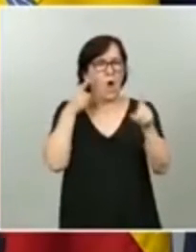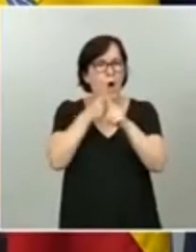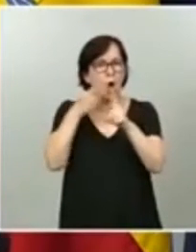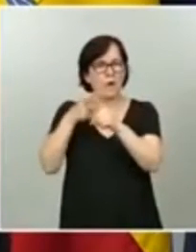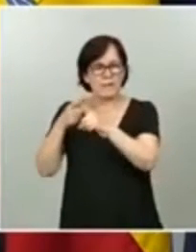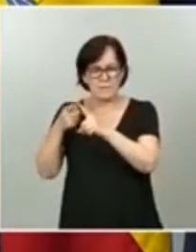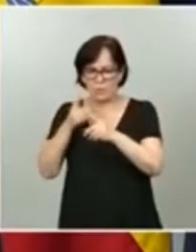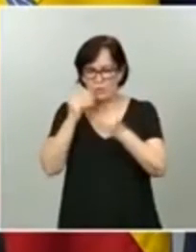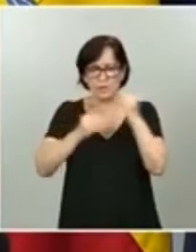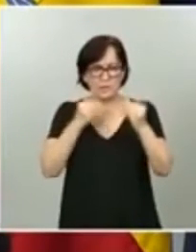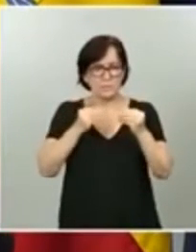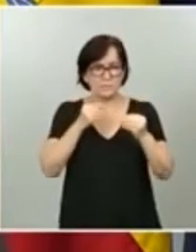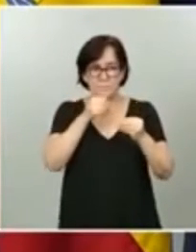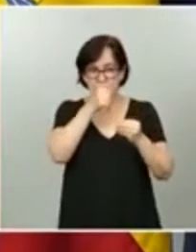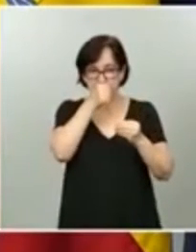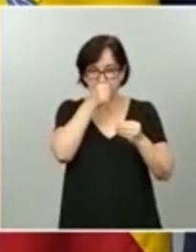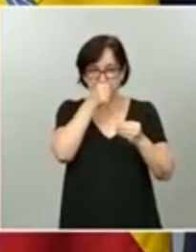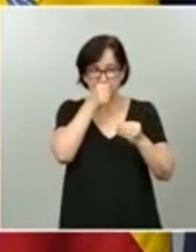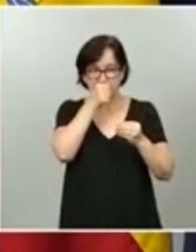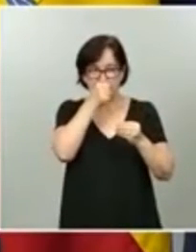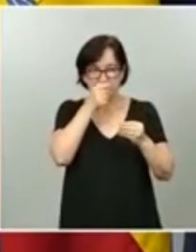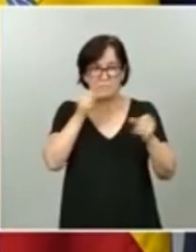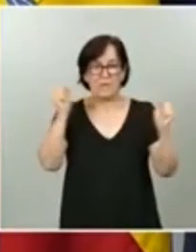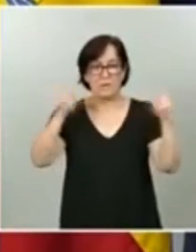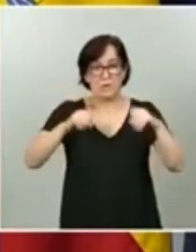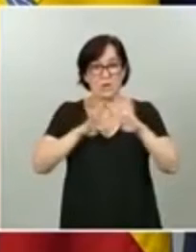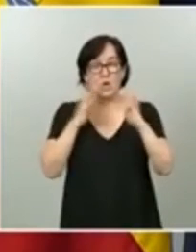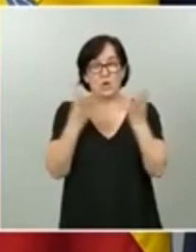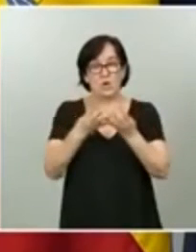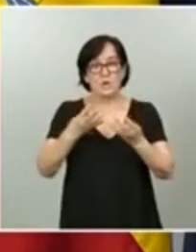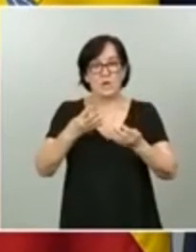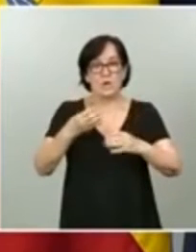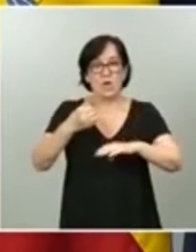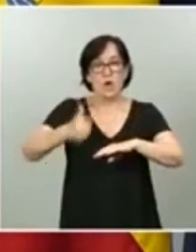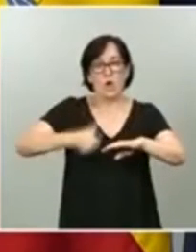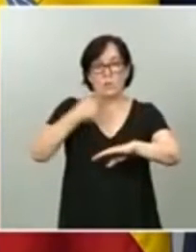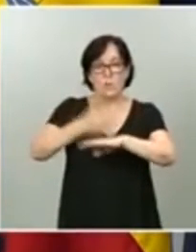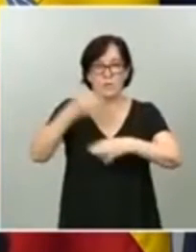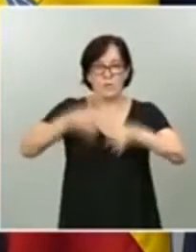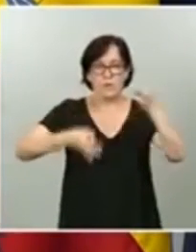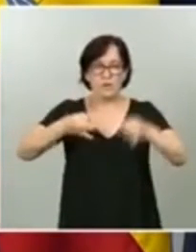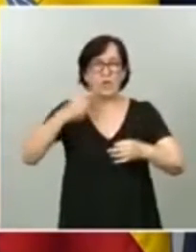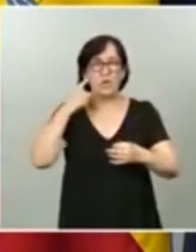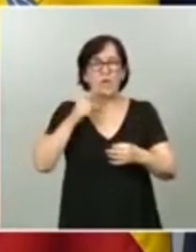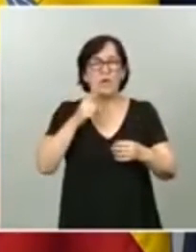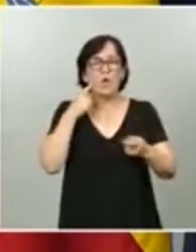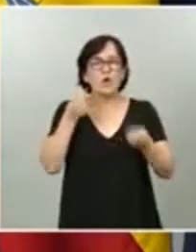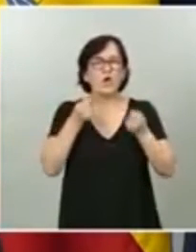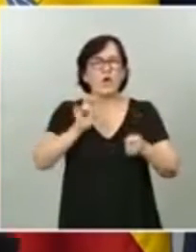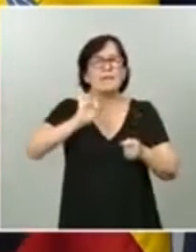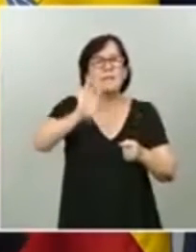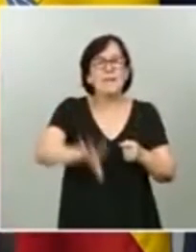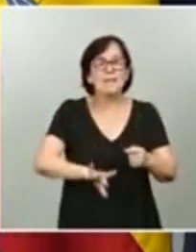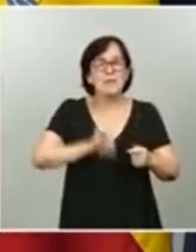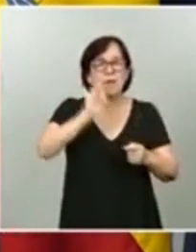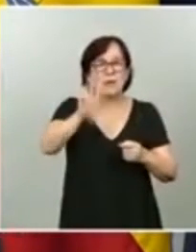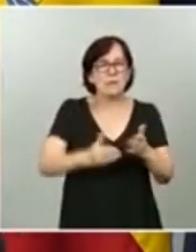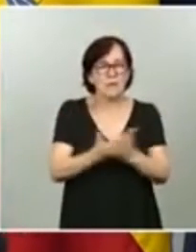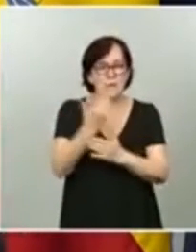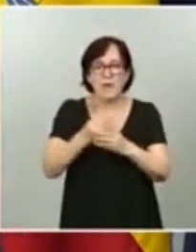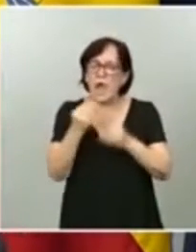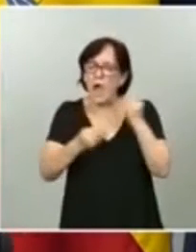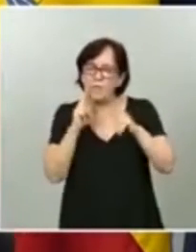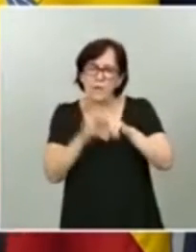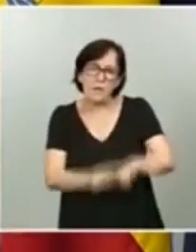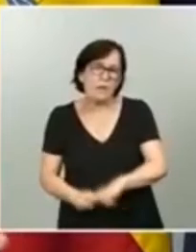unas unidades de común acuerdo con el Consejo del Poder Judicial a los efectos de poder estar controlando cada 15 días lo que se está haciendo. Y ahí se